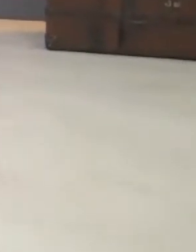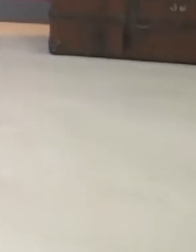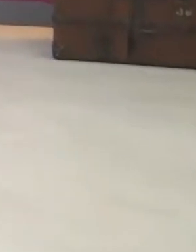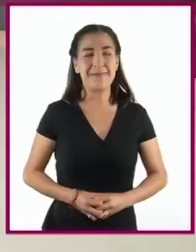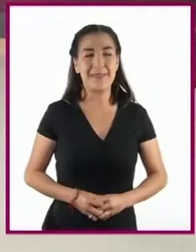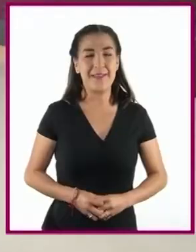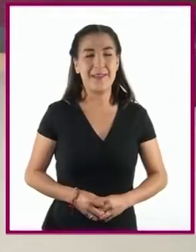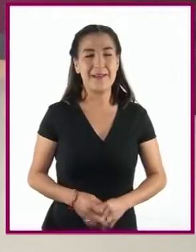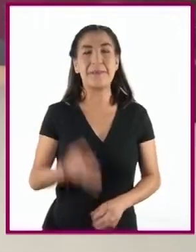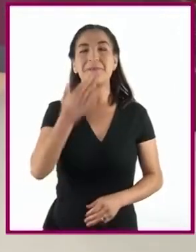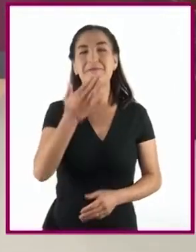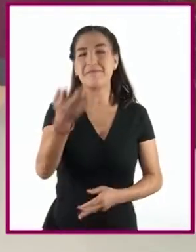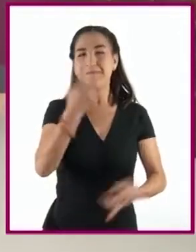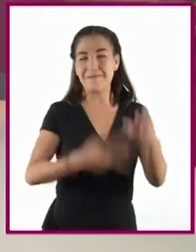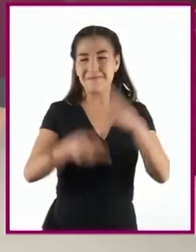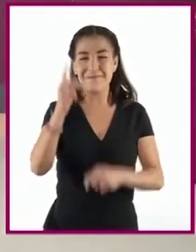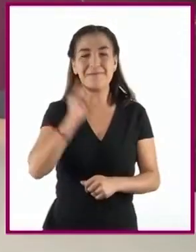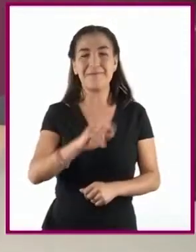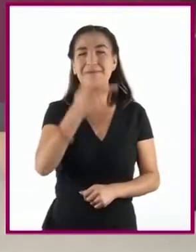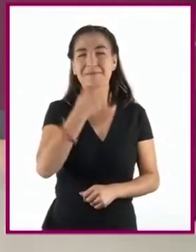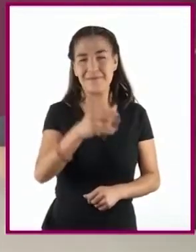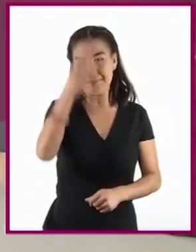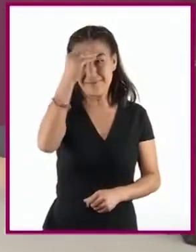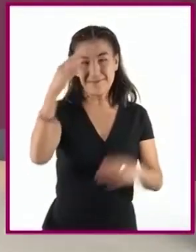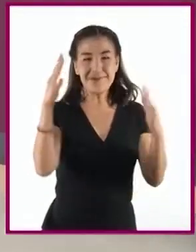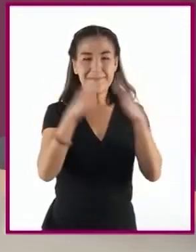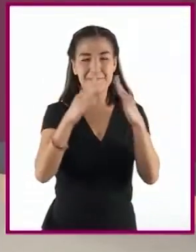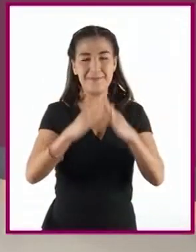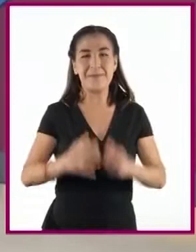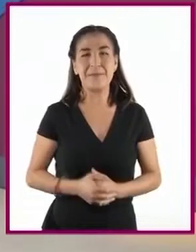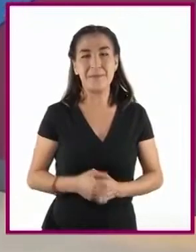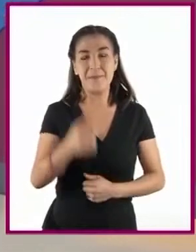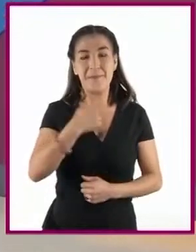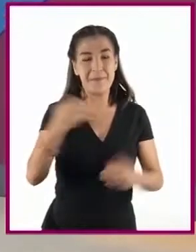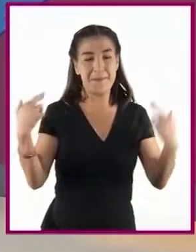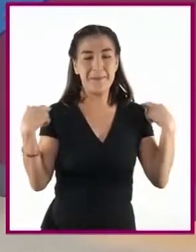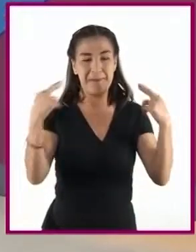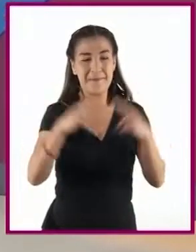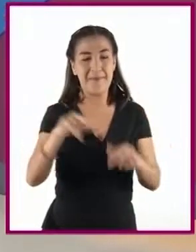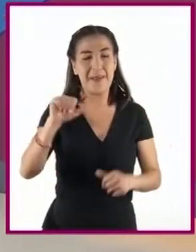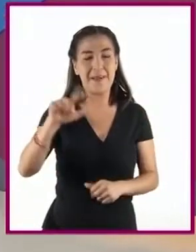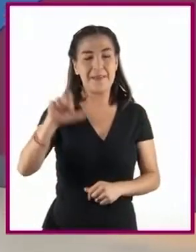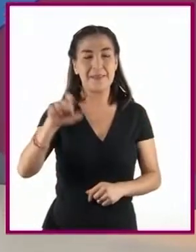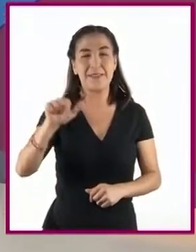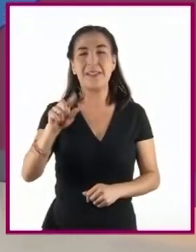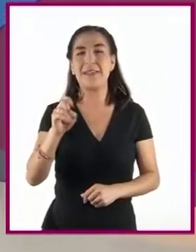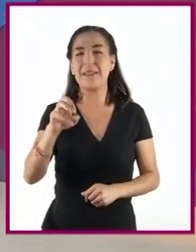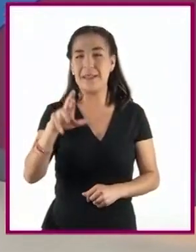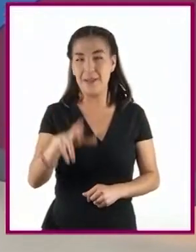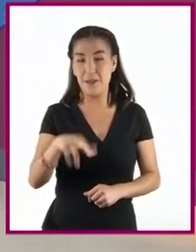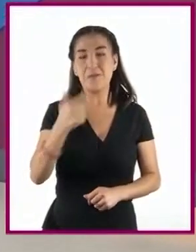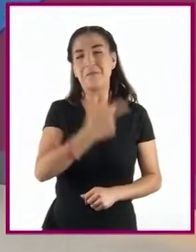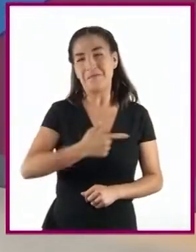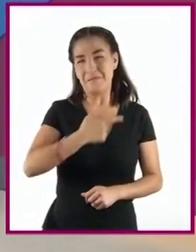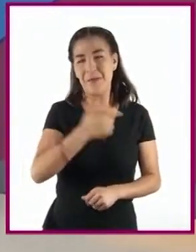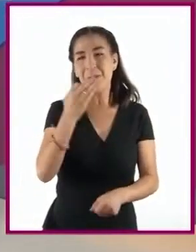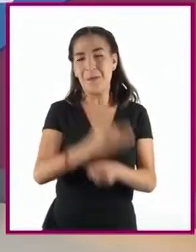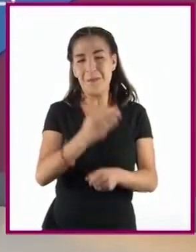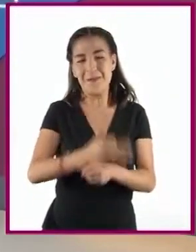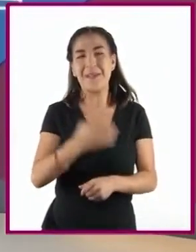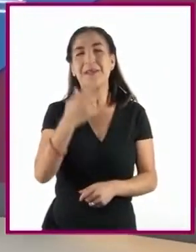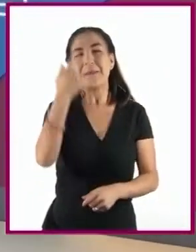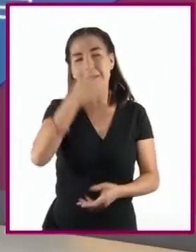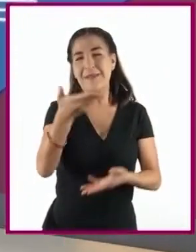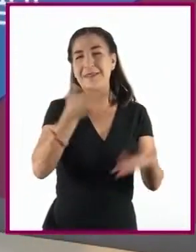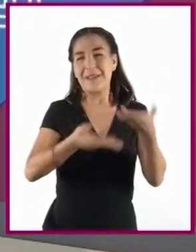Bienvenidas y bienvenidos a una sesión más de Aprende en Casa. Soy el profesor Alexander Martínez y me siento muy entusiasmado de